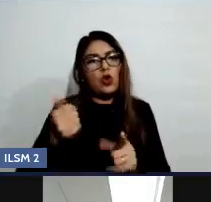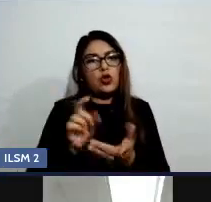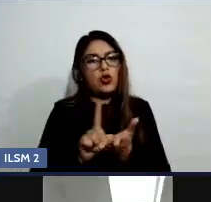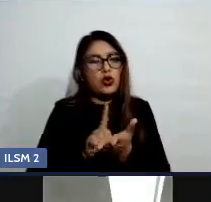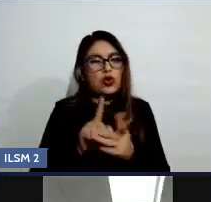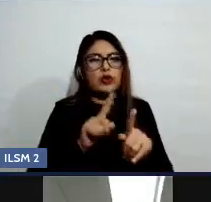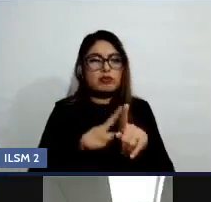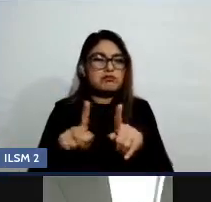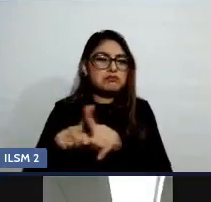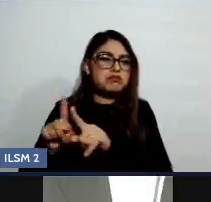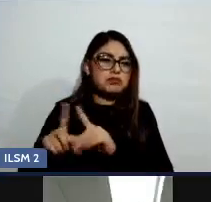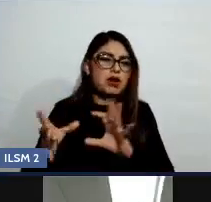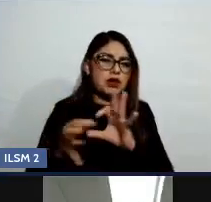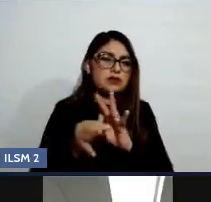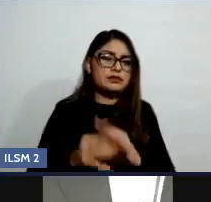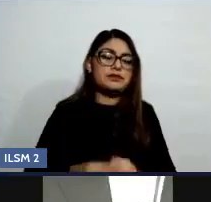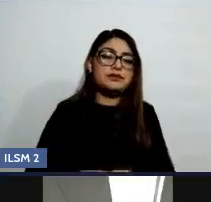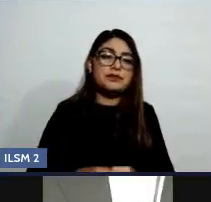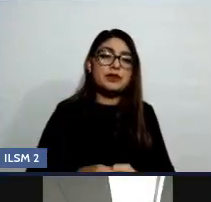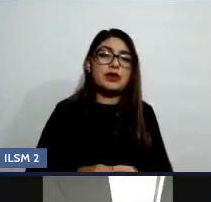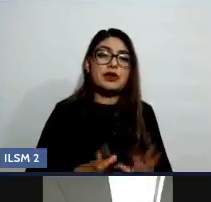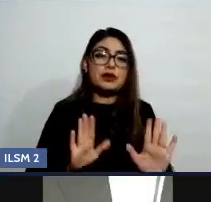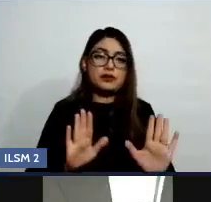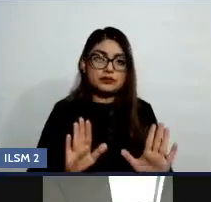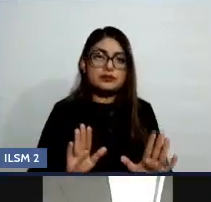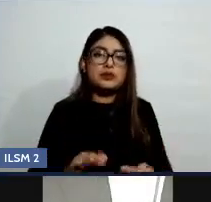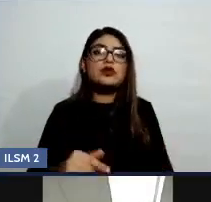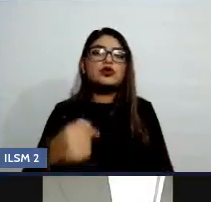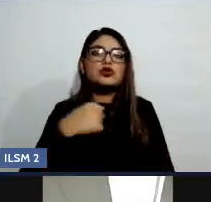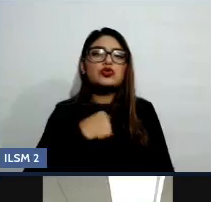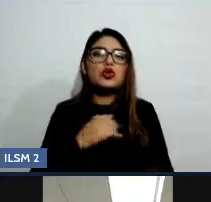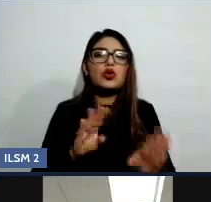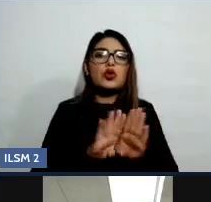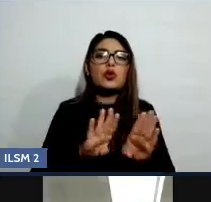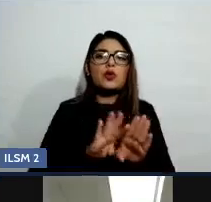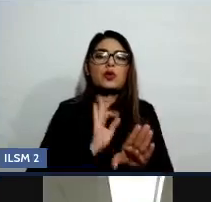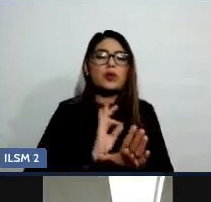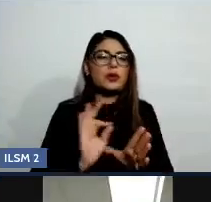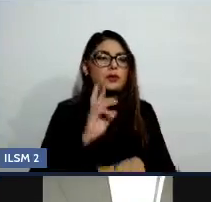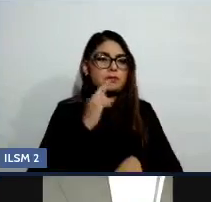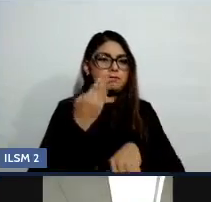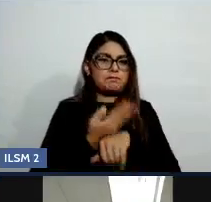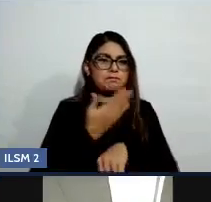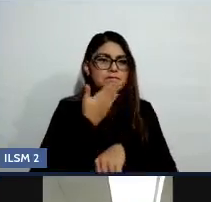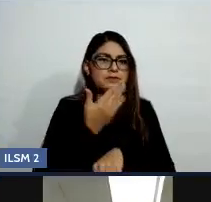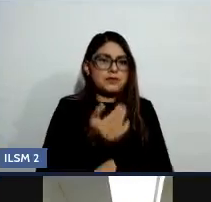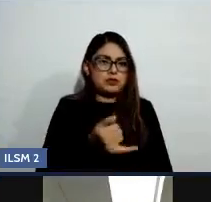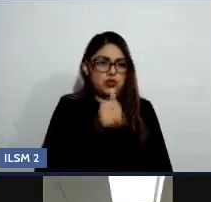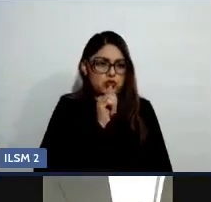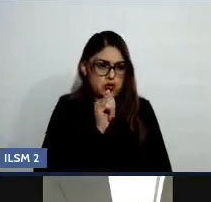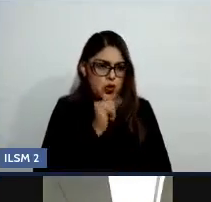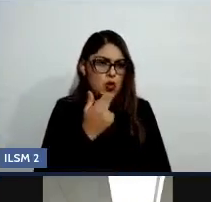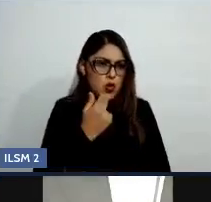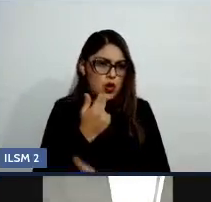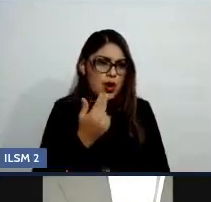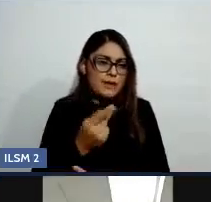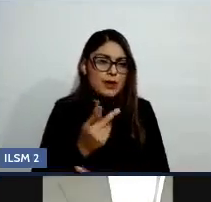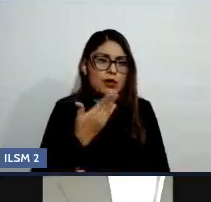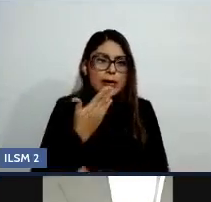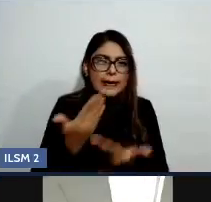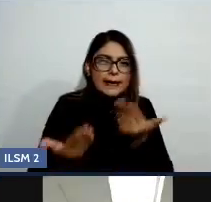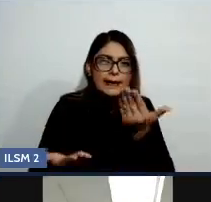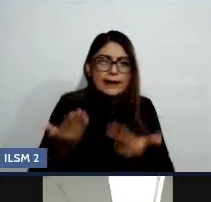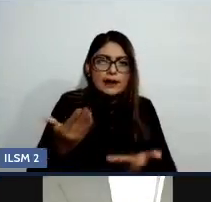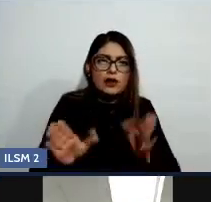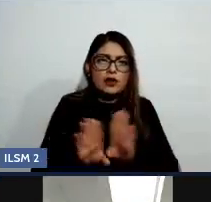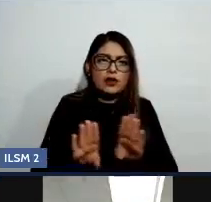Entonces, ¿cómo realizar un consumo responsable de bebidas alcohólicas? Y, bueno, sí quiero resaltar un poco